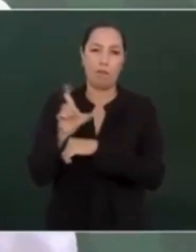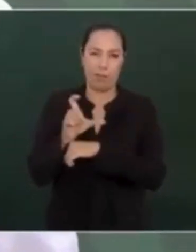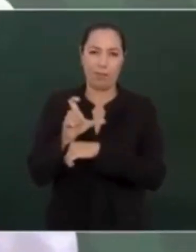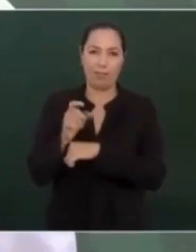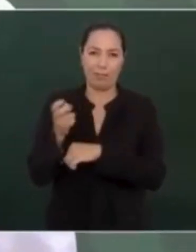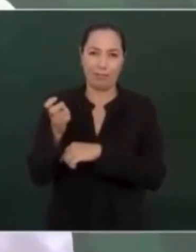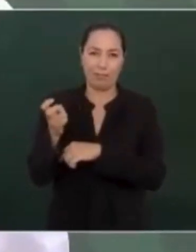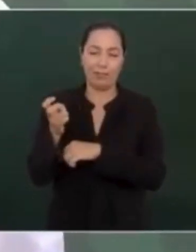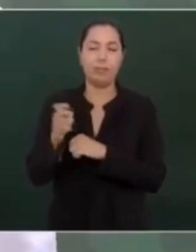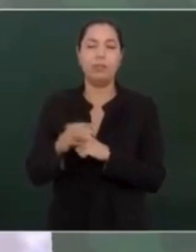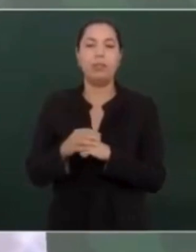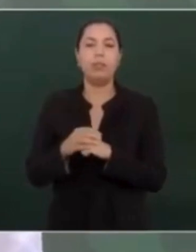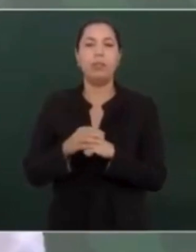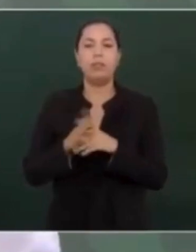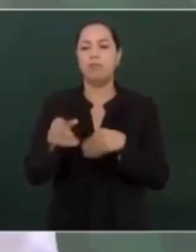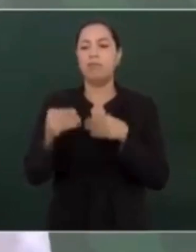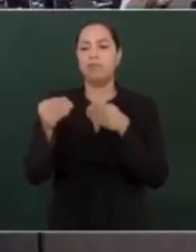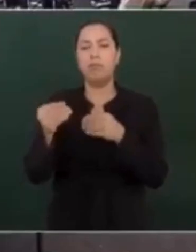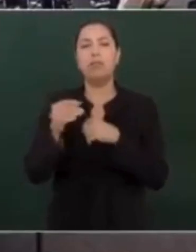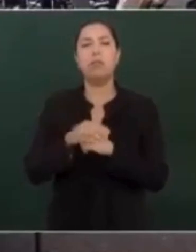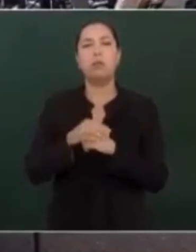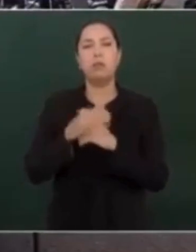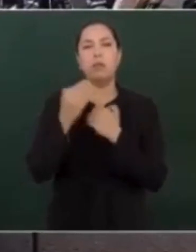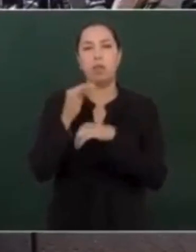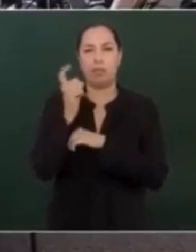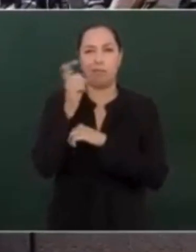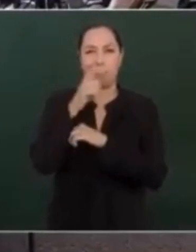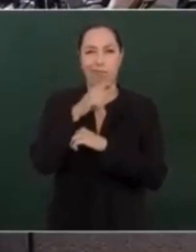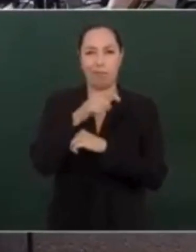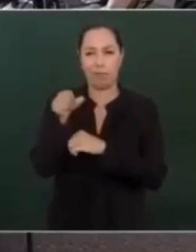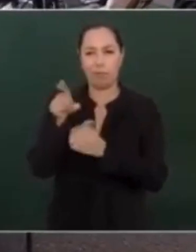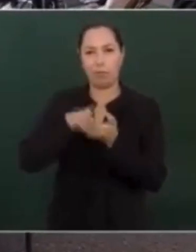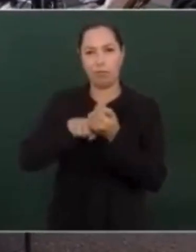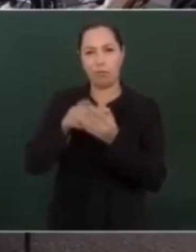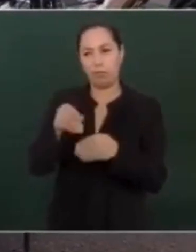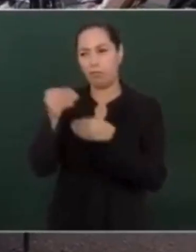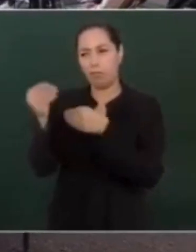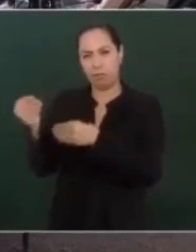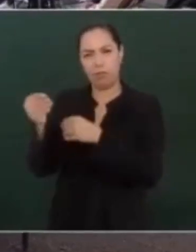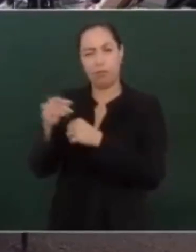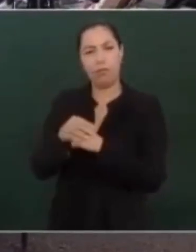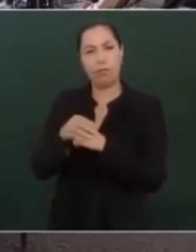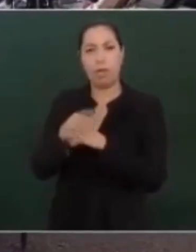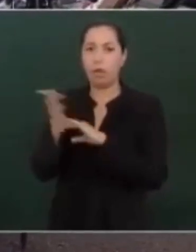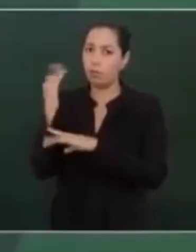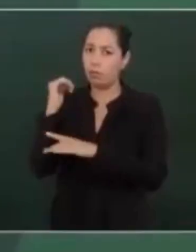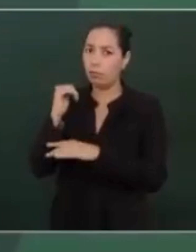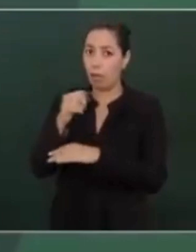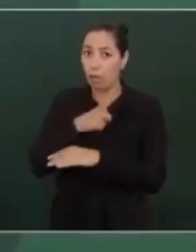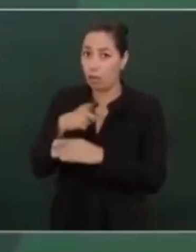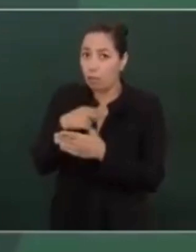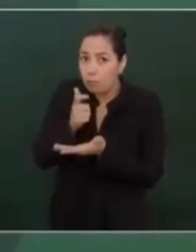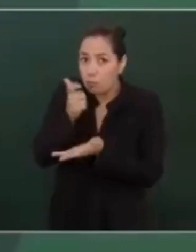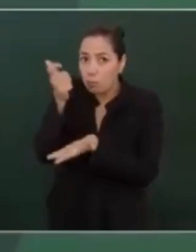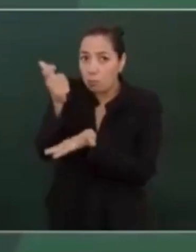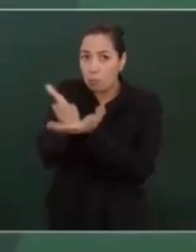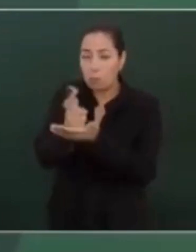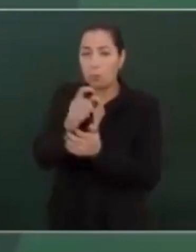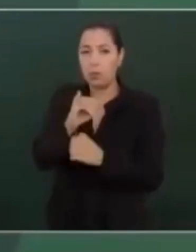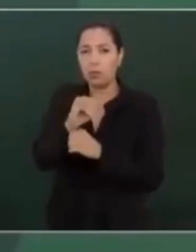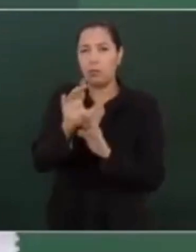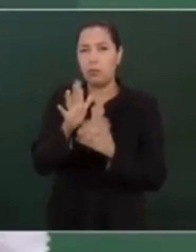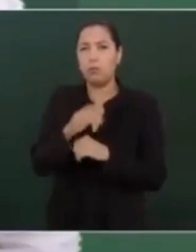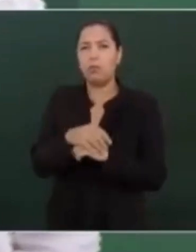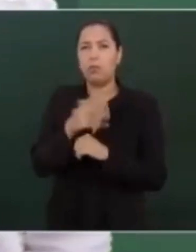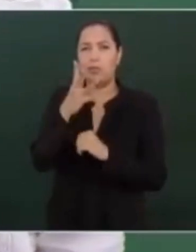Banamex a Citigroup, tenían que haber pagado como